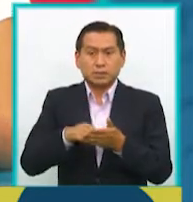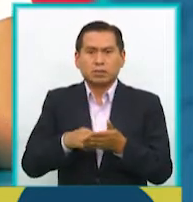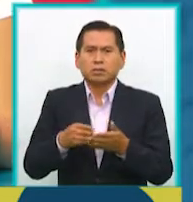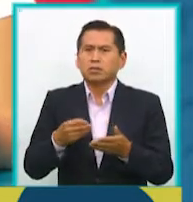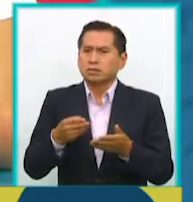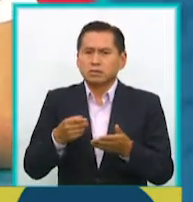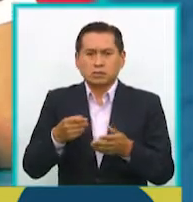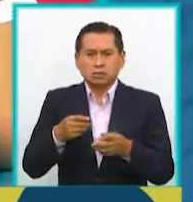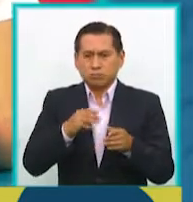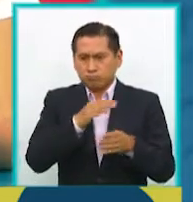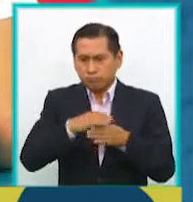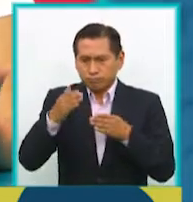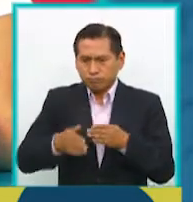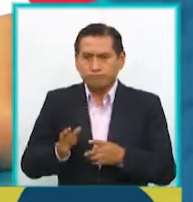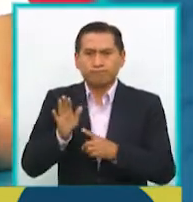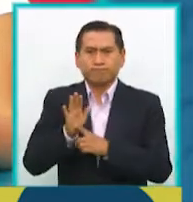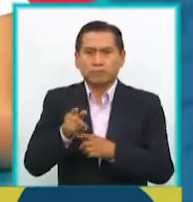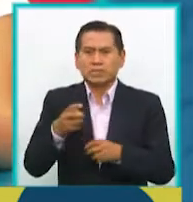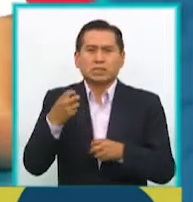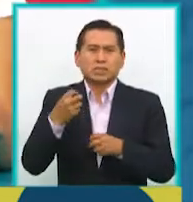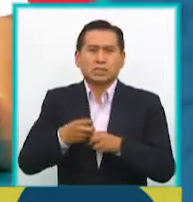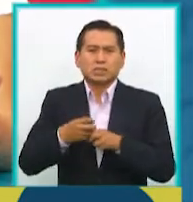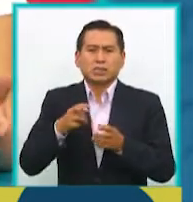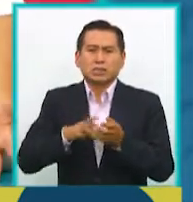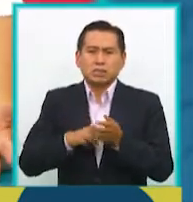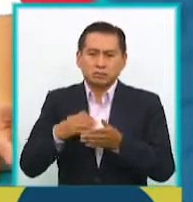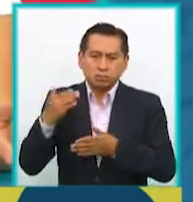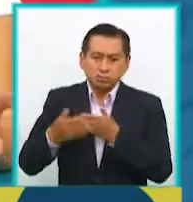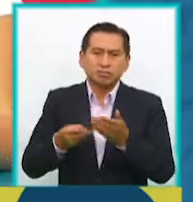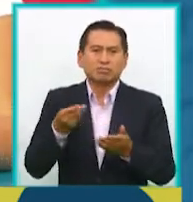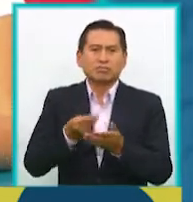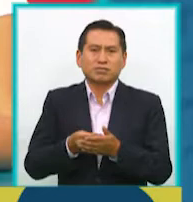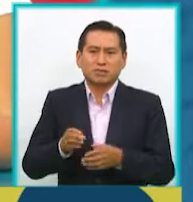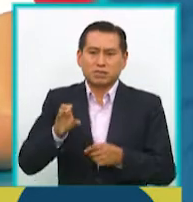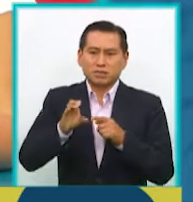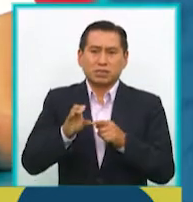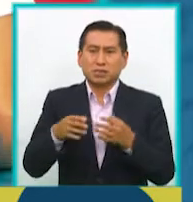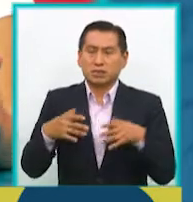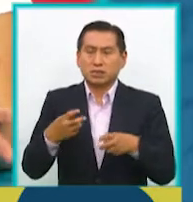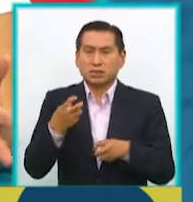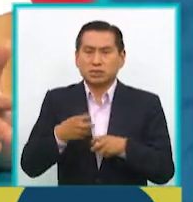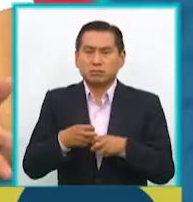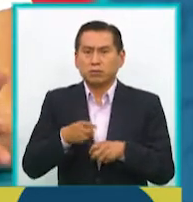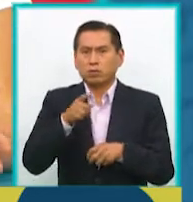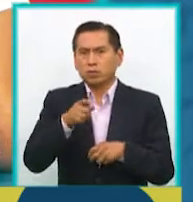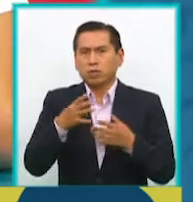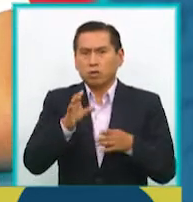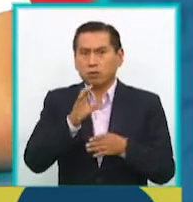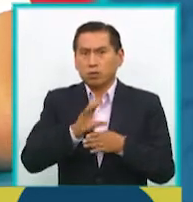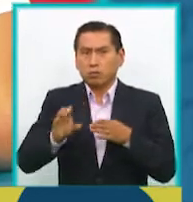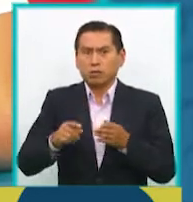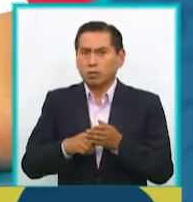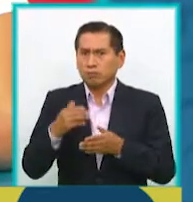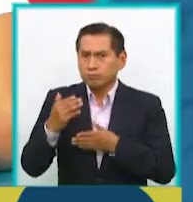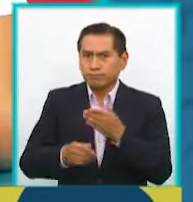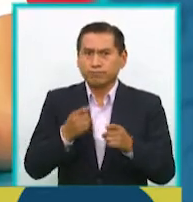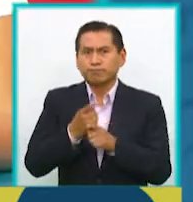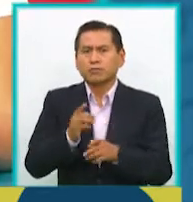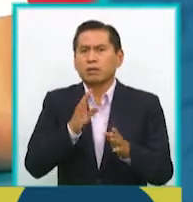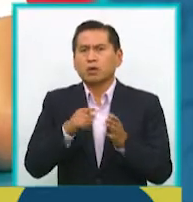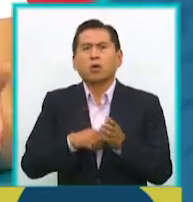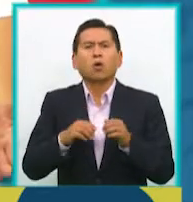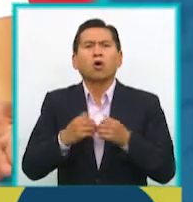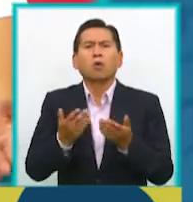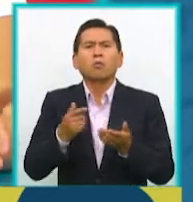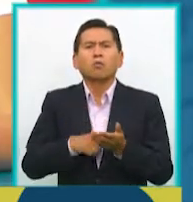mucho terminarlas y llevarlas adelante por todo el proceso de financiamiento que conlleva. ¿Has logrado completar este proceso? Cuéntame cómo ha